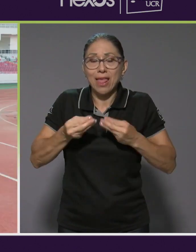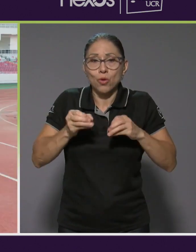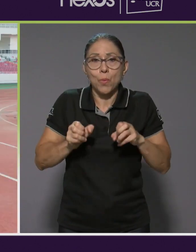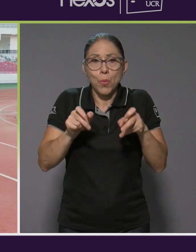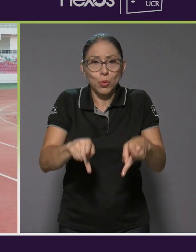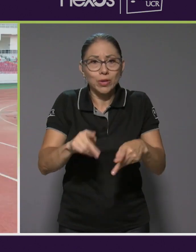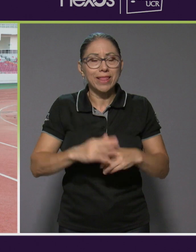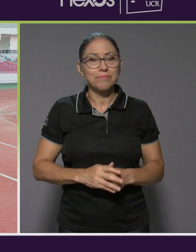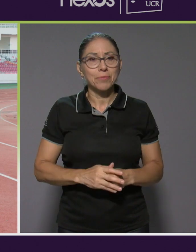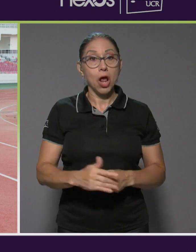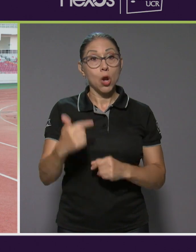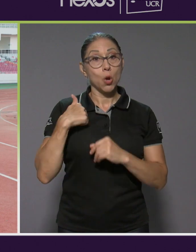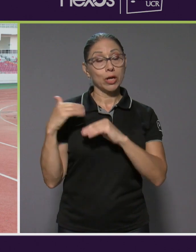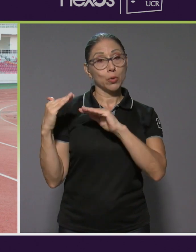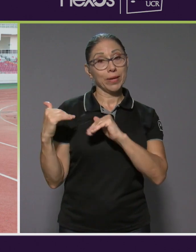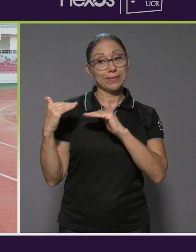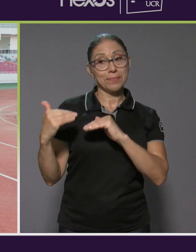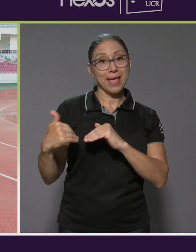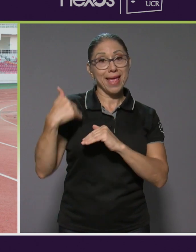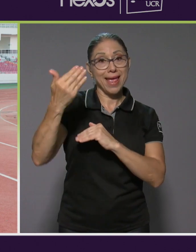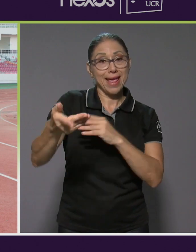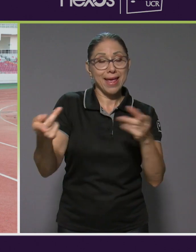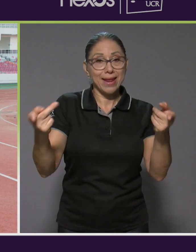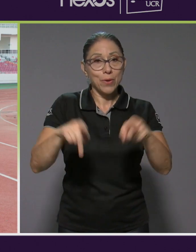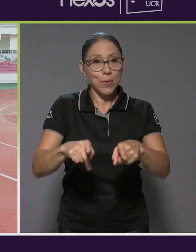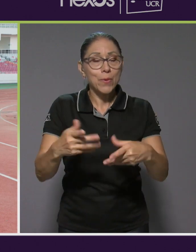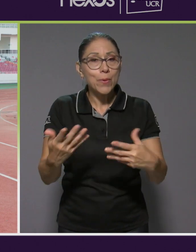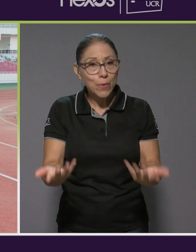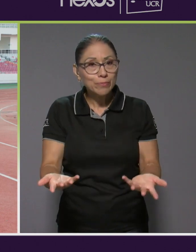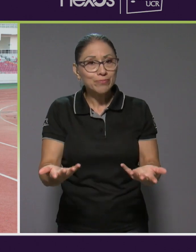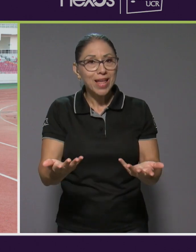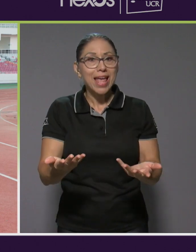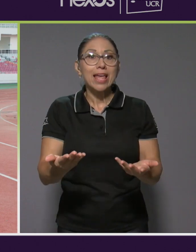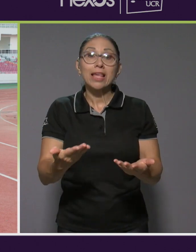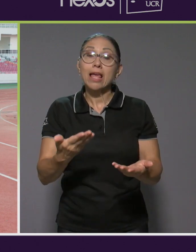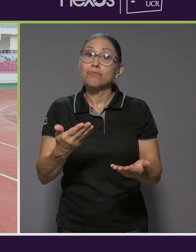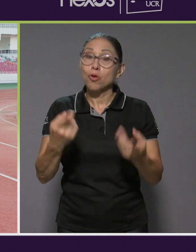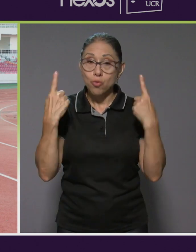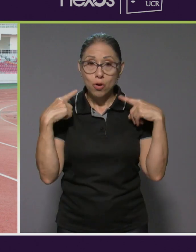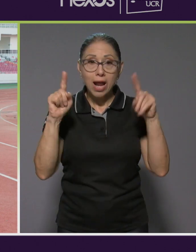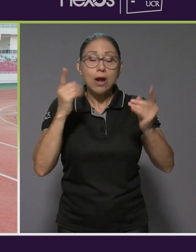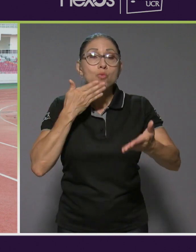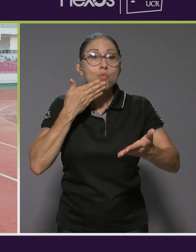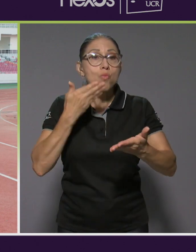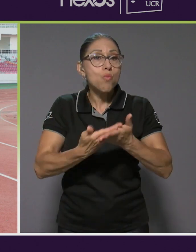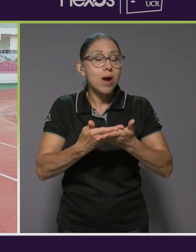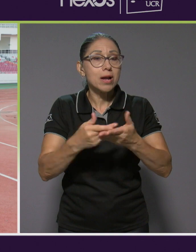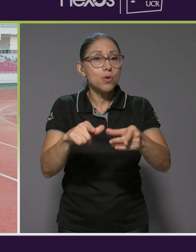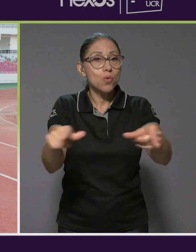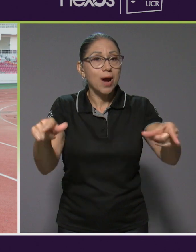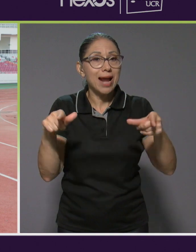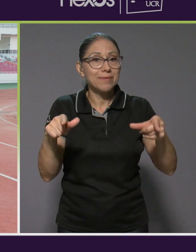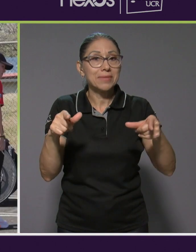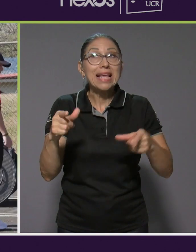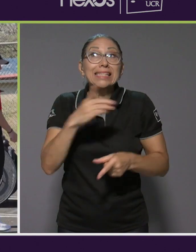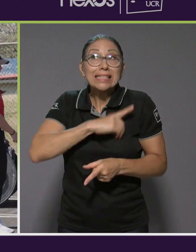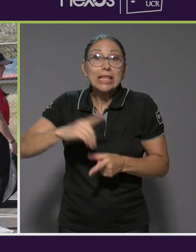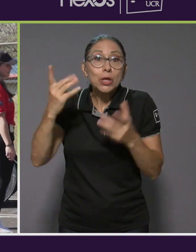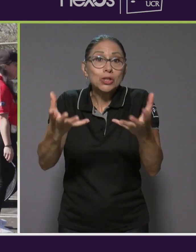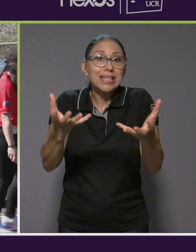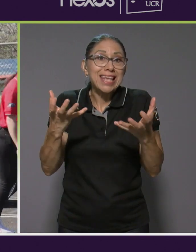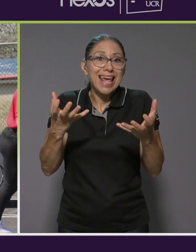Mis expectativas también son básicamente quedar en un buen puesto. Si Dios quiere ganar medalla